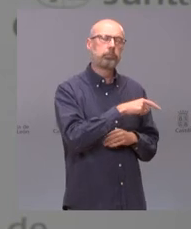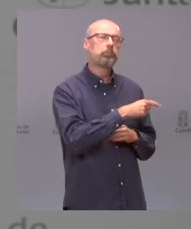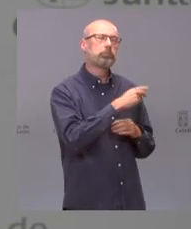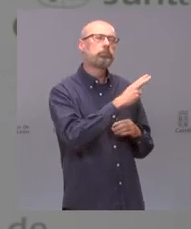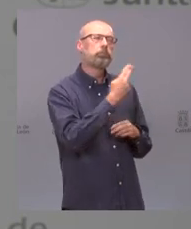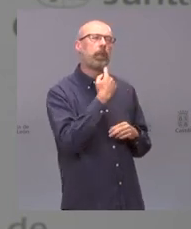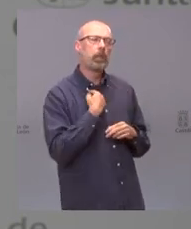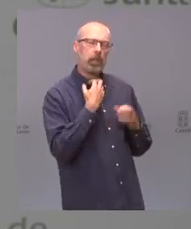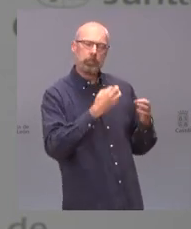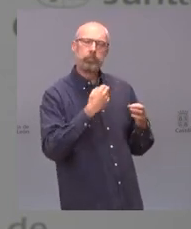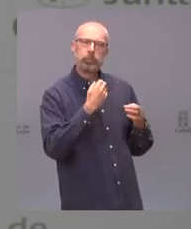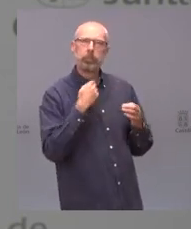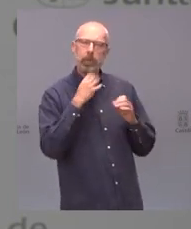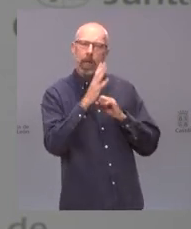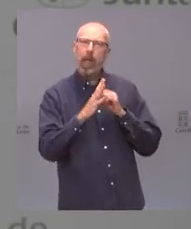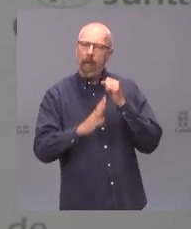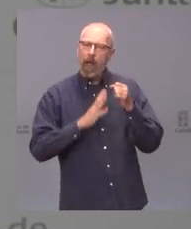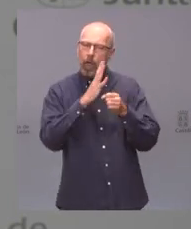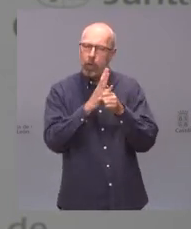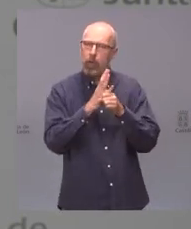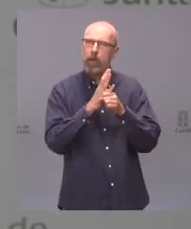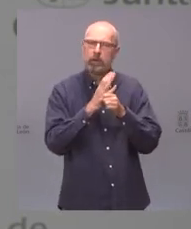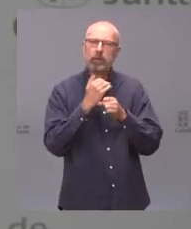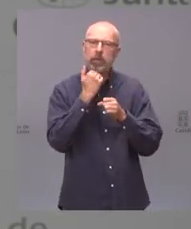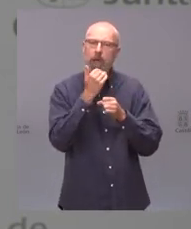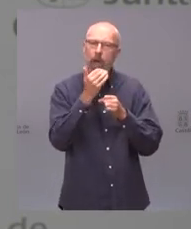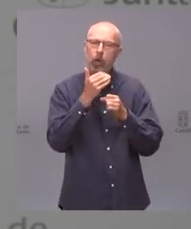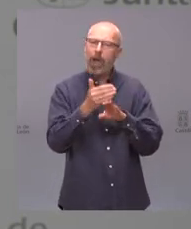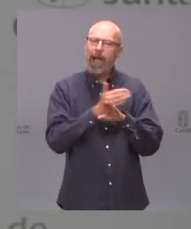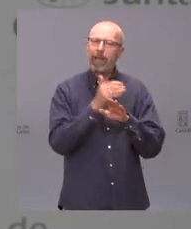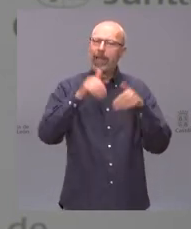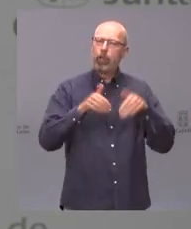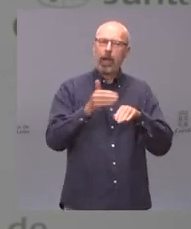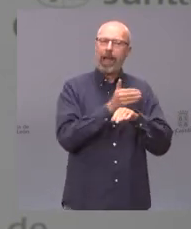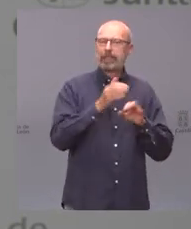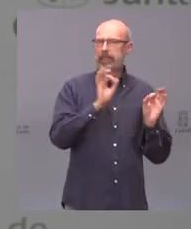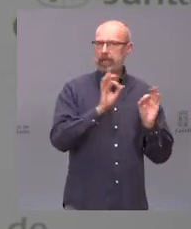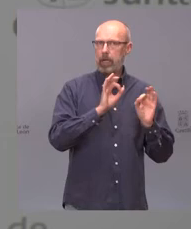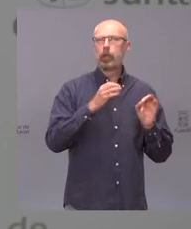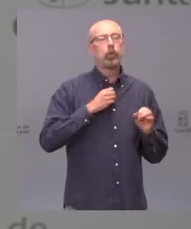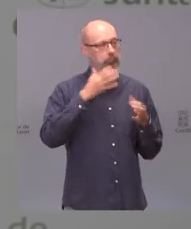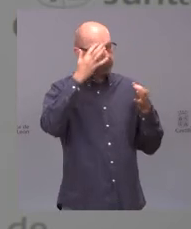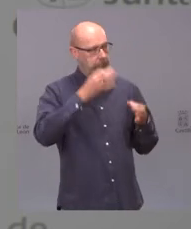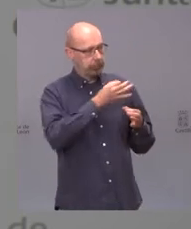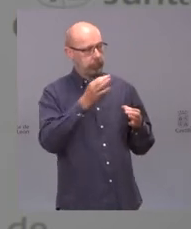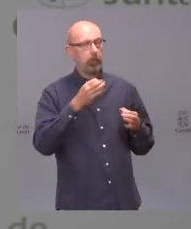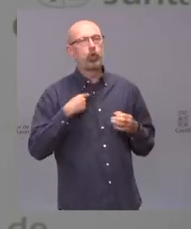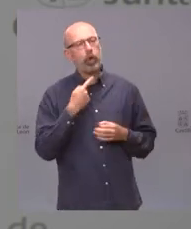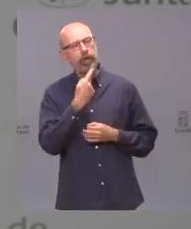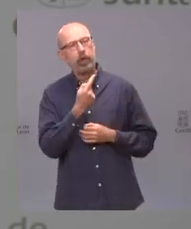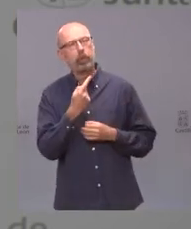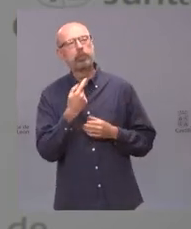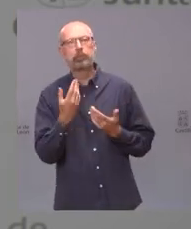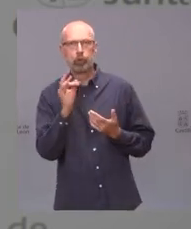a adelantar elecciones yo le creí y yo le di la palabra de que en Castilla y León no se iba ni a presentar ni a apoyar ninguna moción de